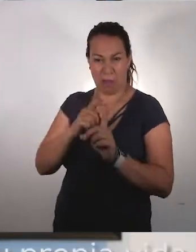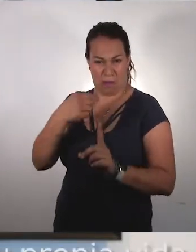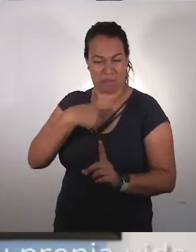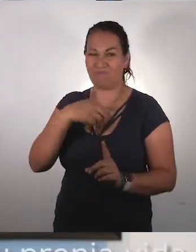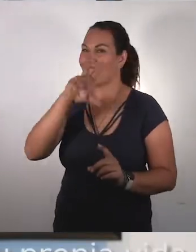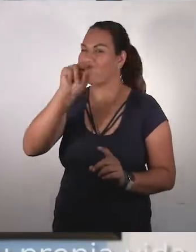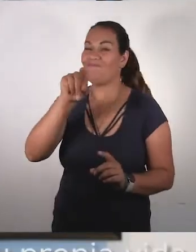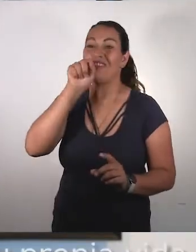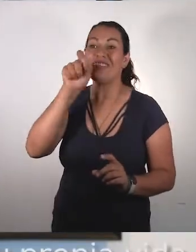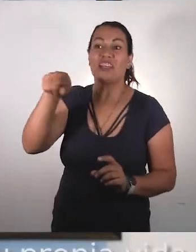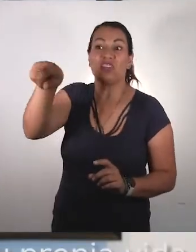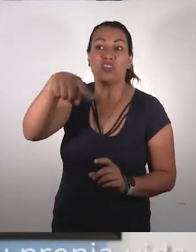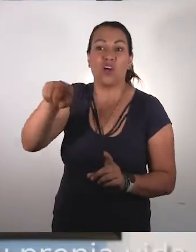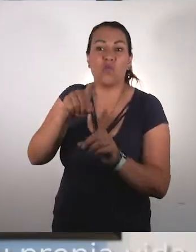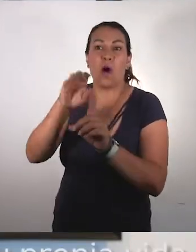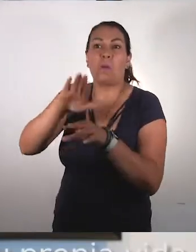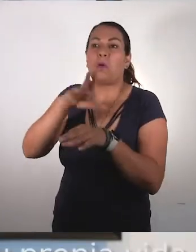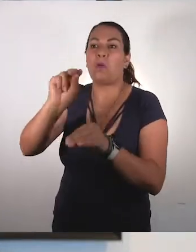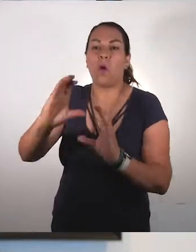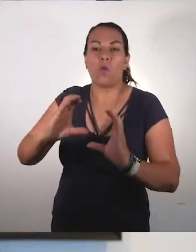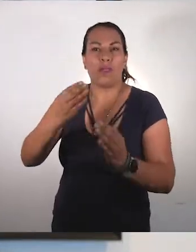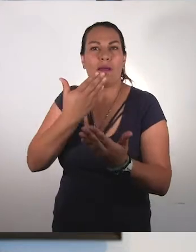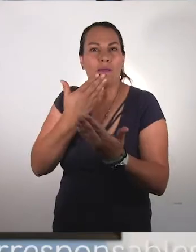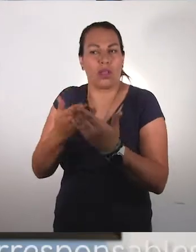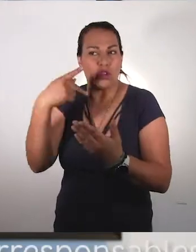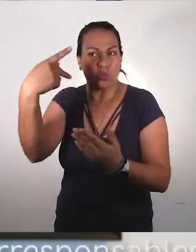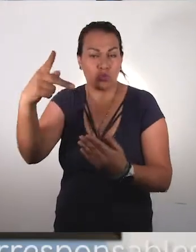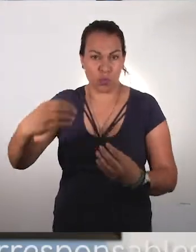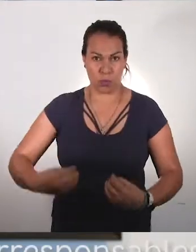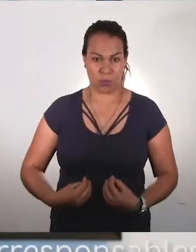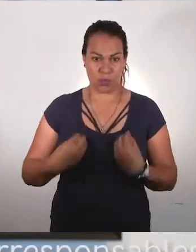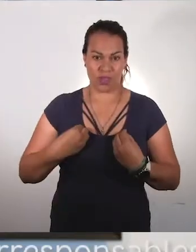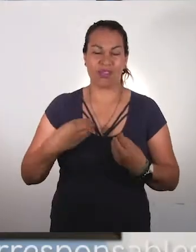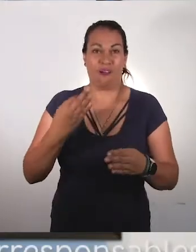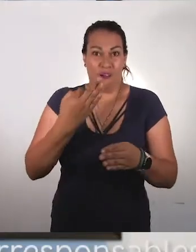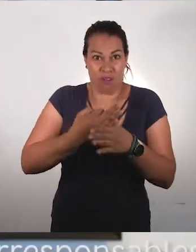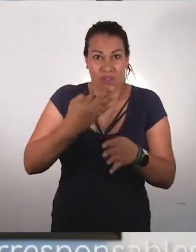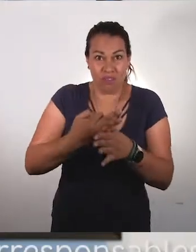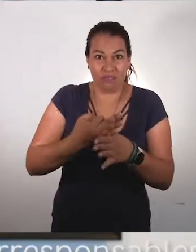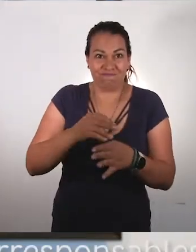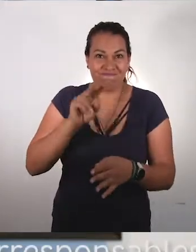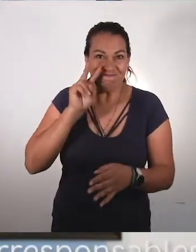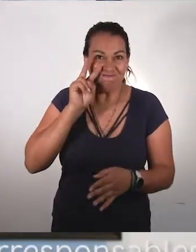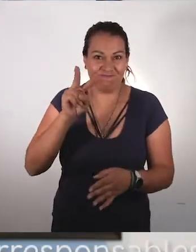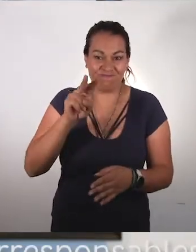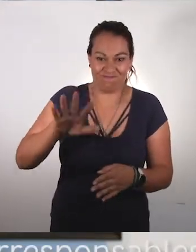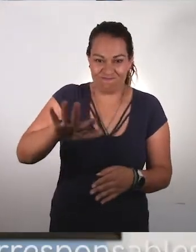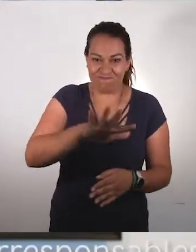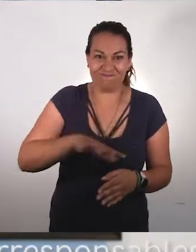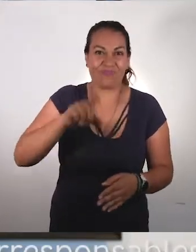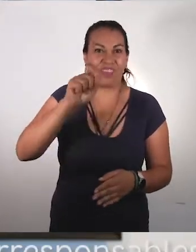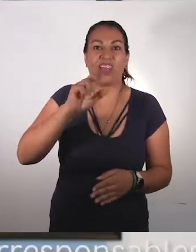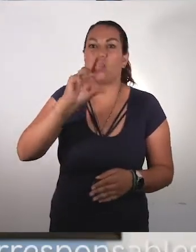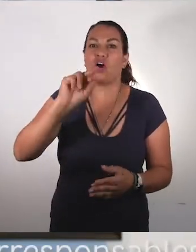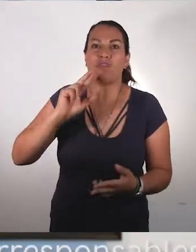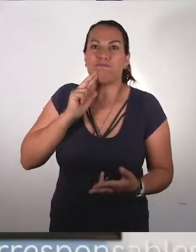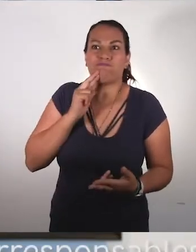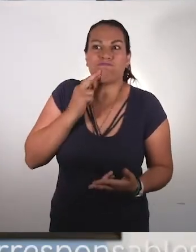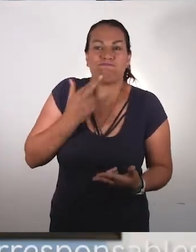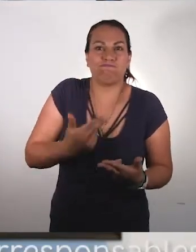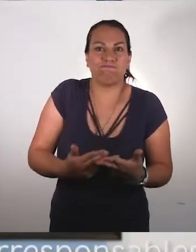burlan son de ustedes y de su propia vida. Lamentablemente, las consecuencias de las y los